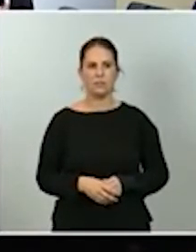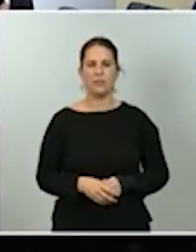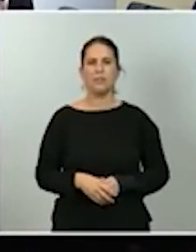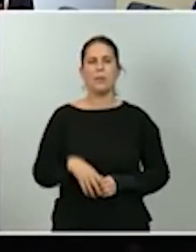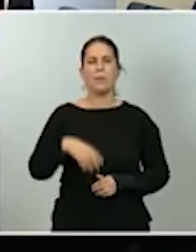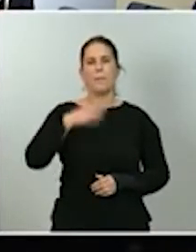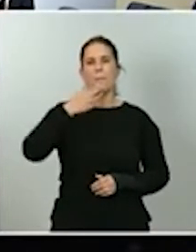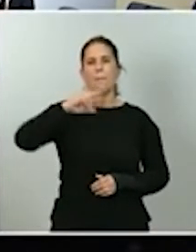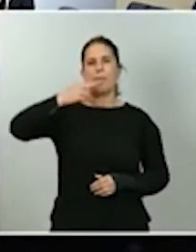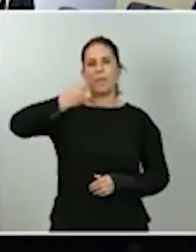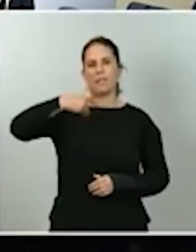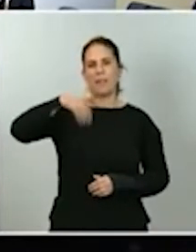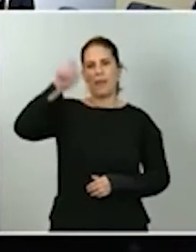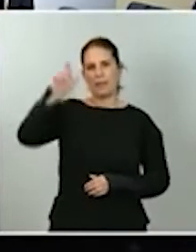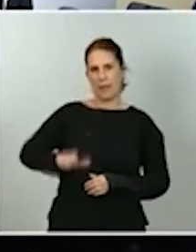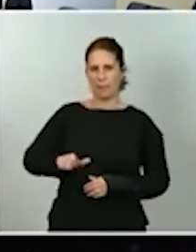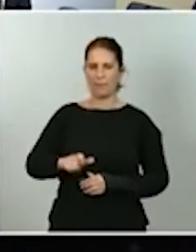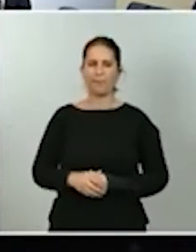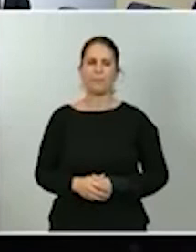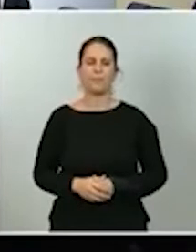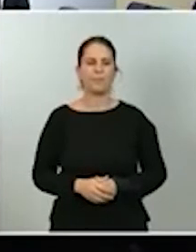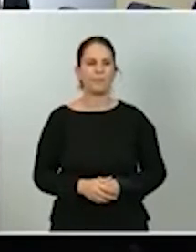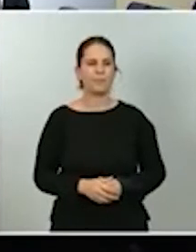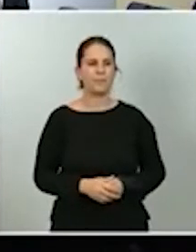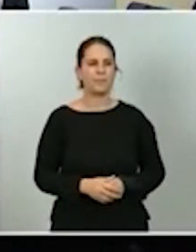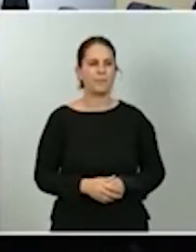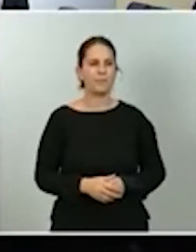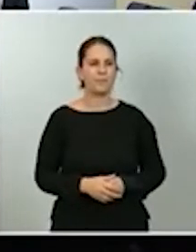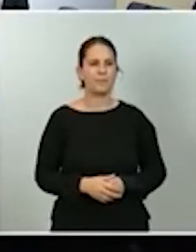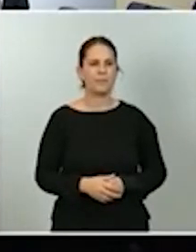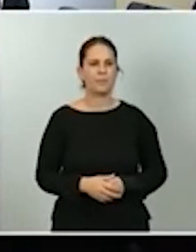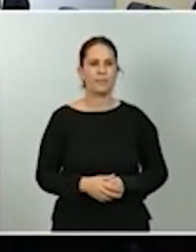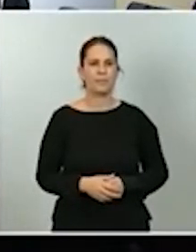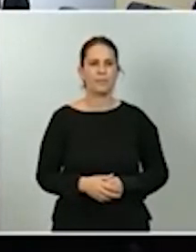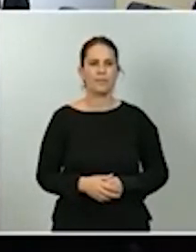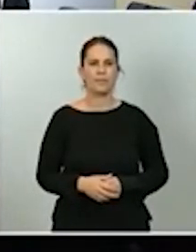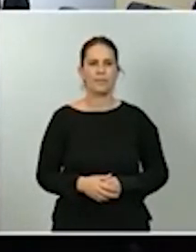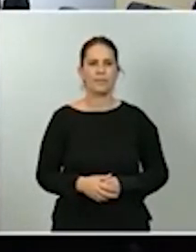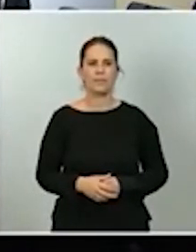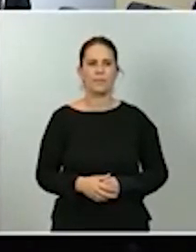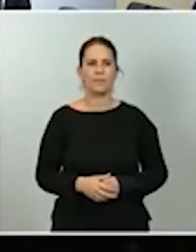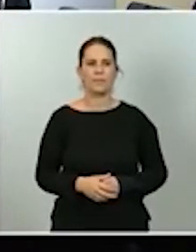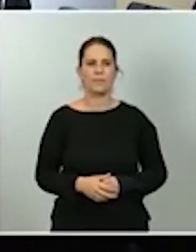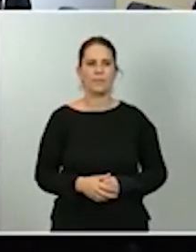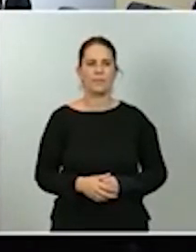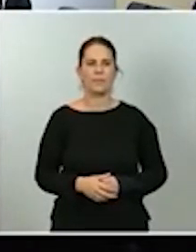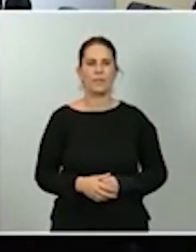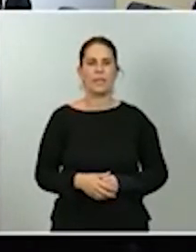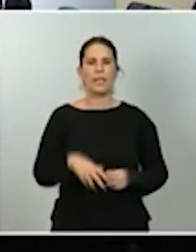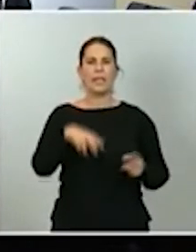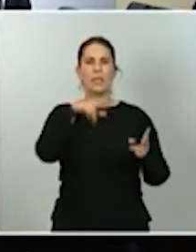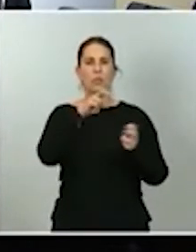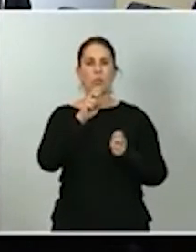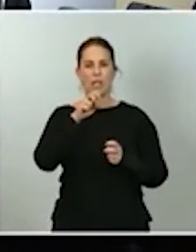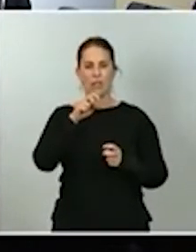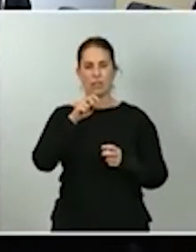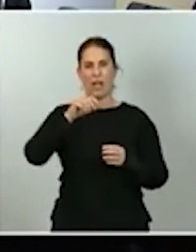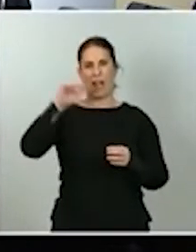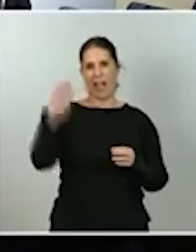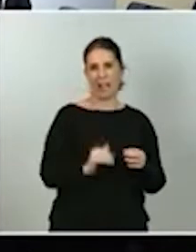que sería qué previsión tienen de caída de ingresos tributarios para el próximo año.